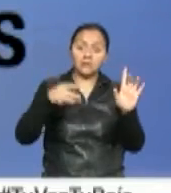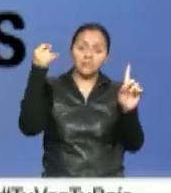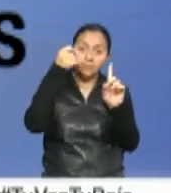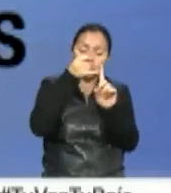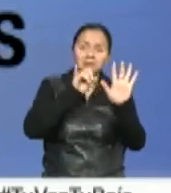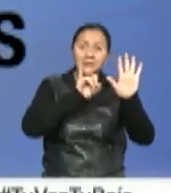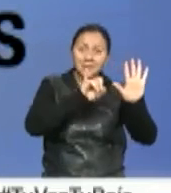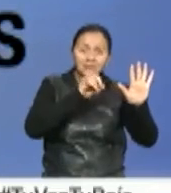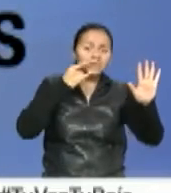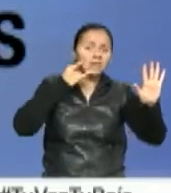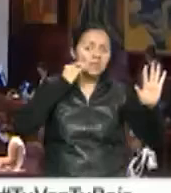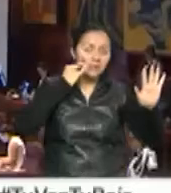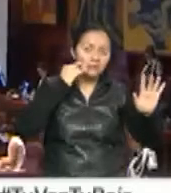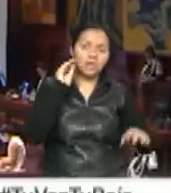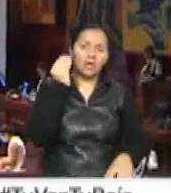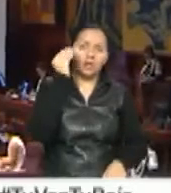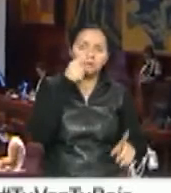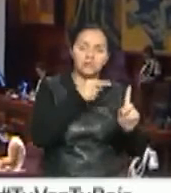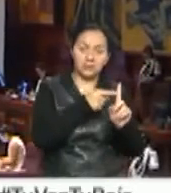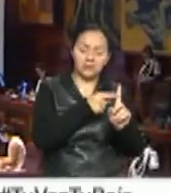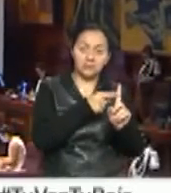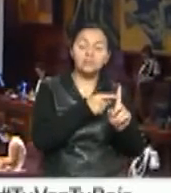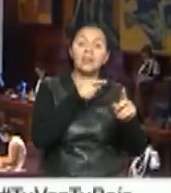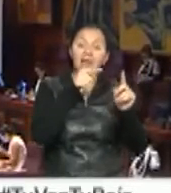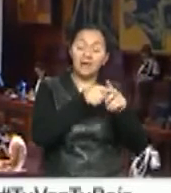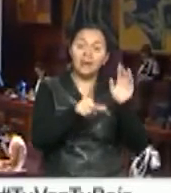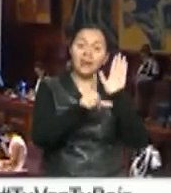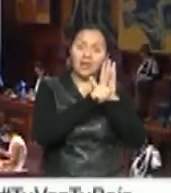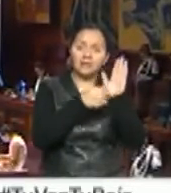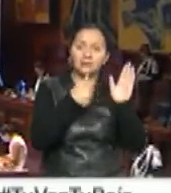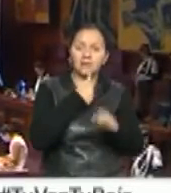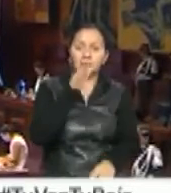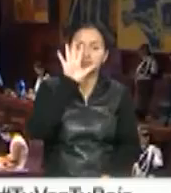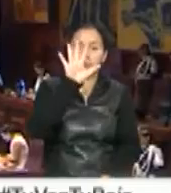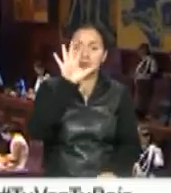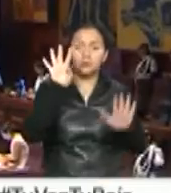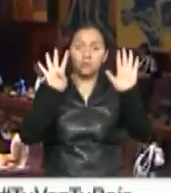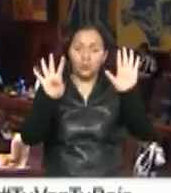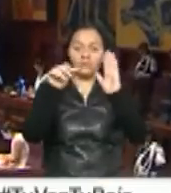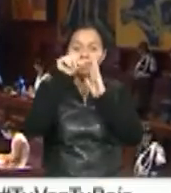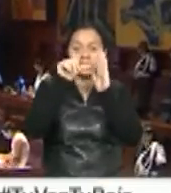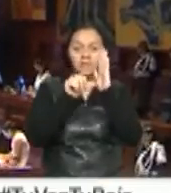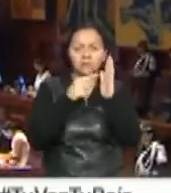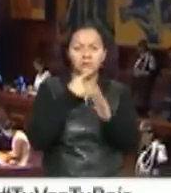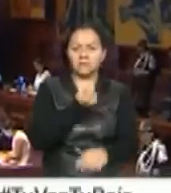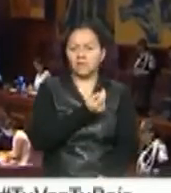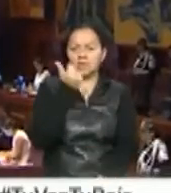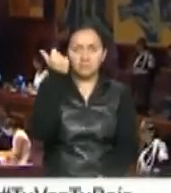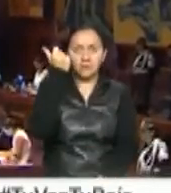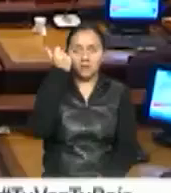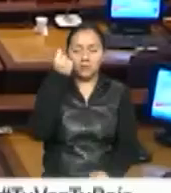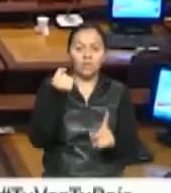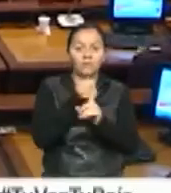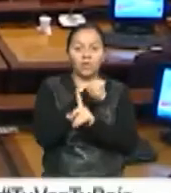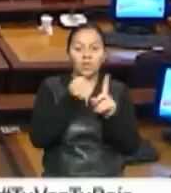son niñas y adolescentes. El Cuerpo de Ley, que contiene 59 artículos, plantea eliminar la violencia de género y